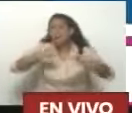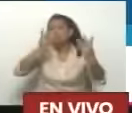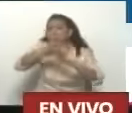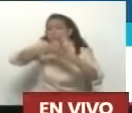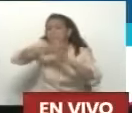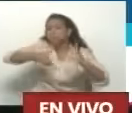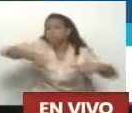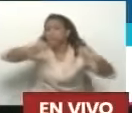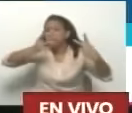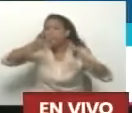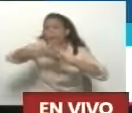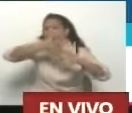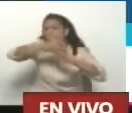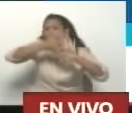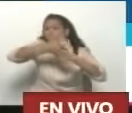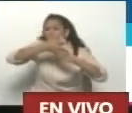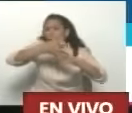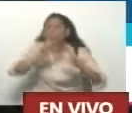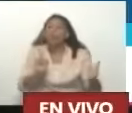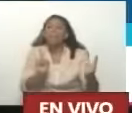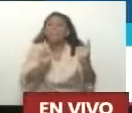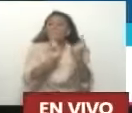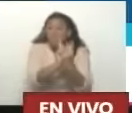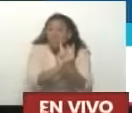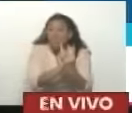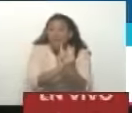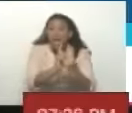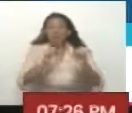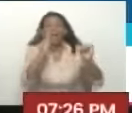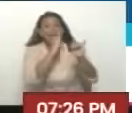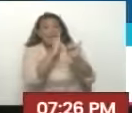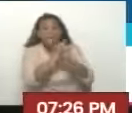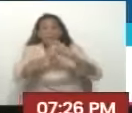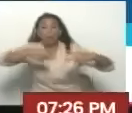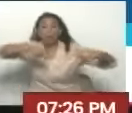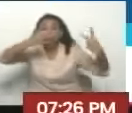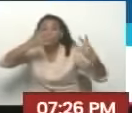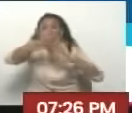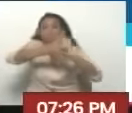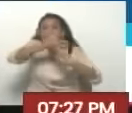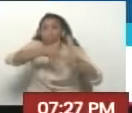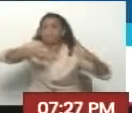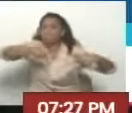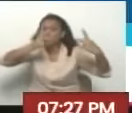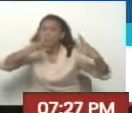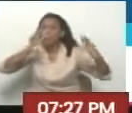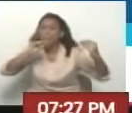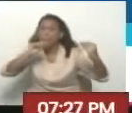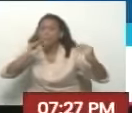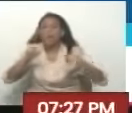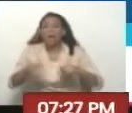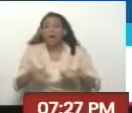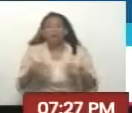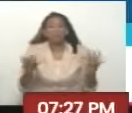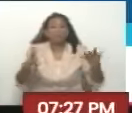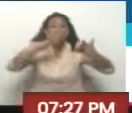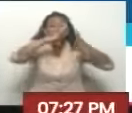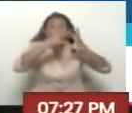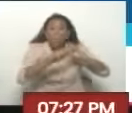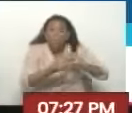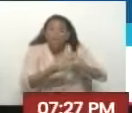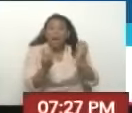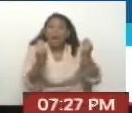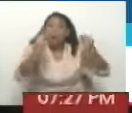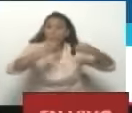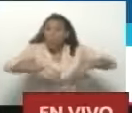Reuniones presenciales Reuniones virtuales Y que llevaron A un